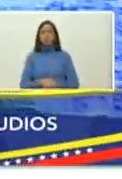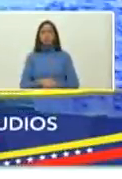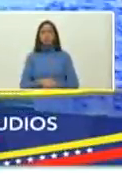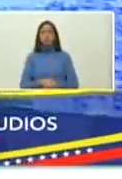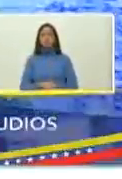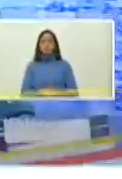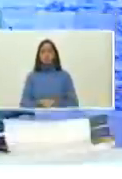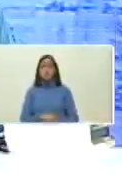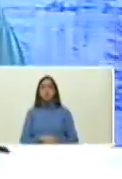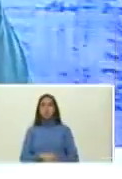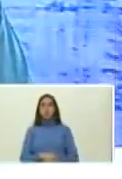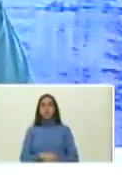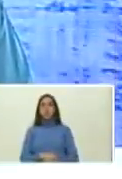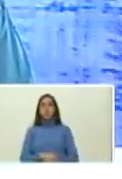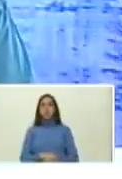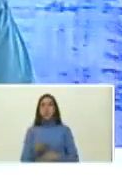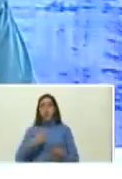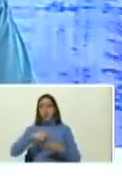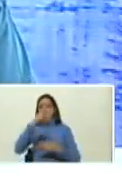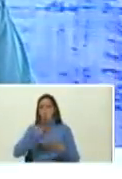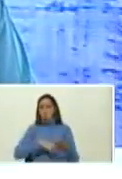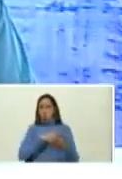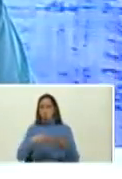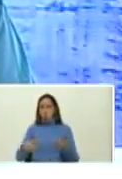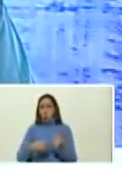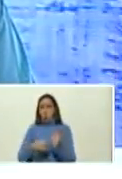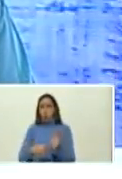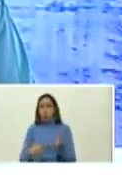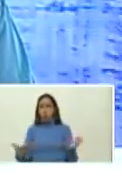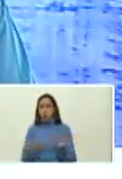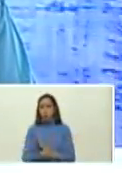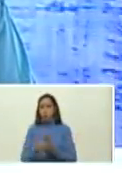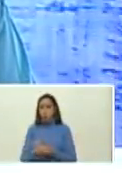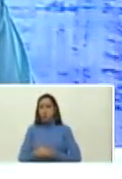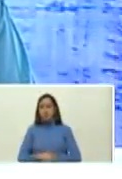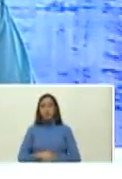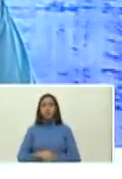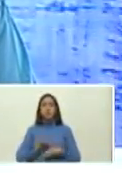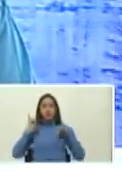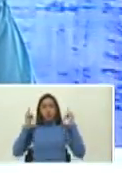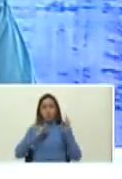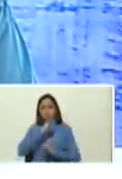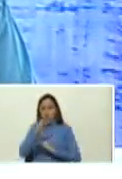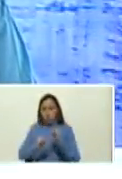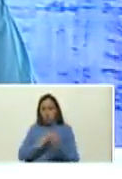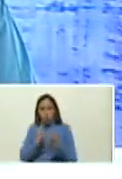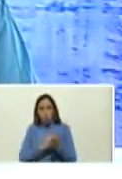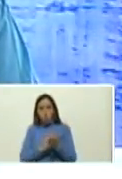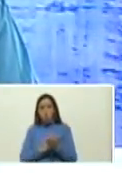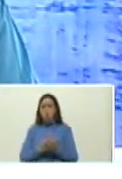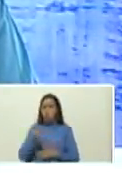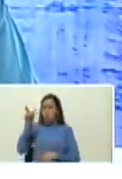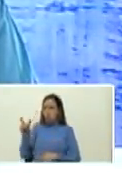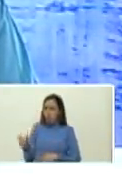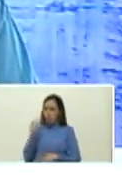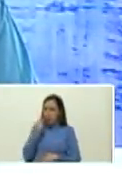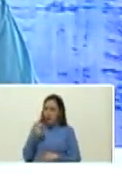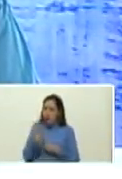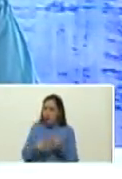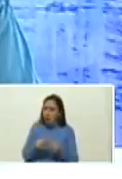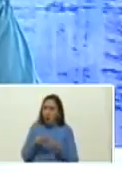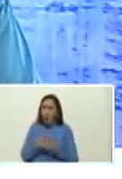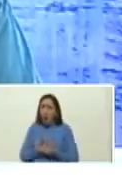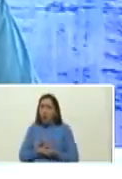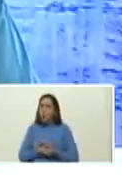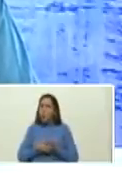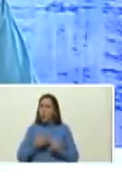la agenda el tema de la feria internacional del libro Ernesto como se ha desenvuelto esta feria internacional